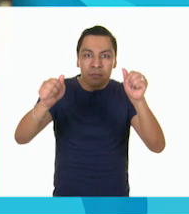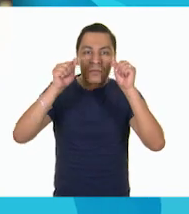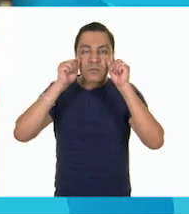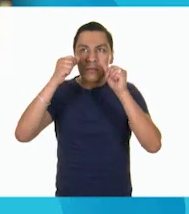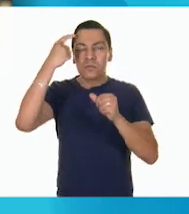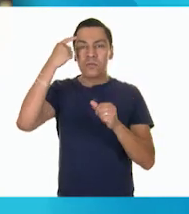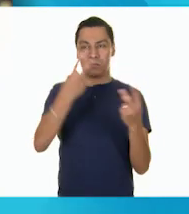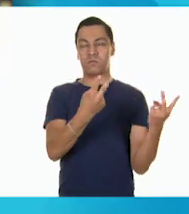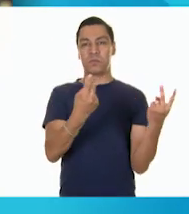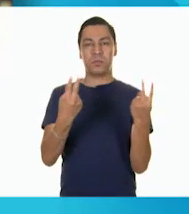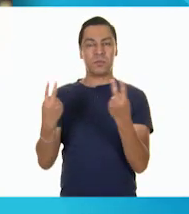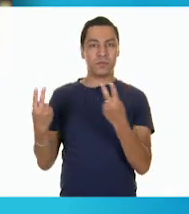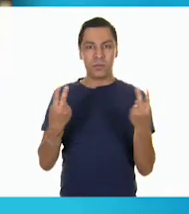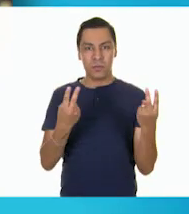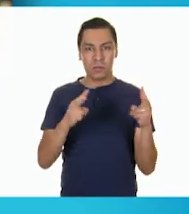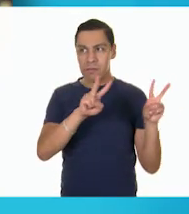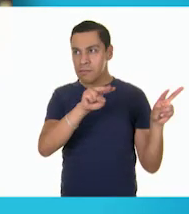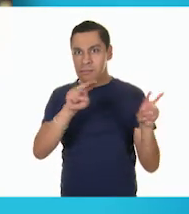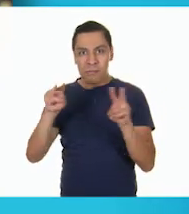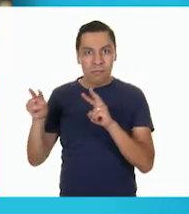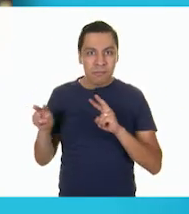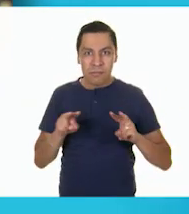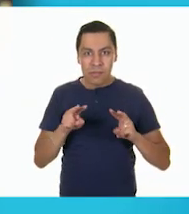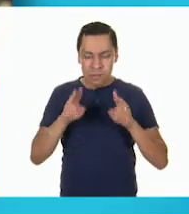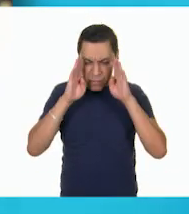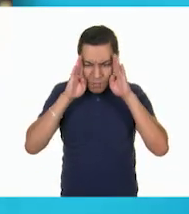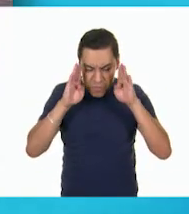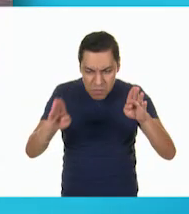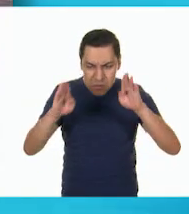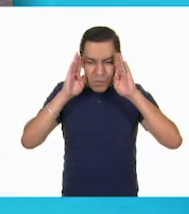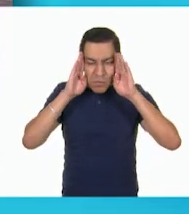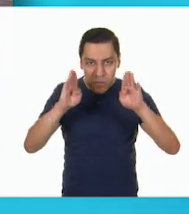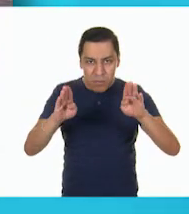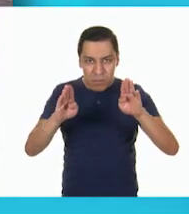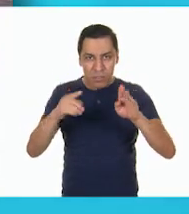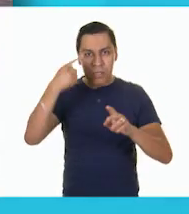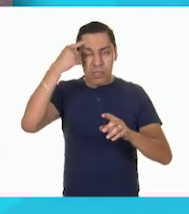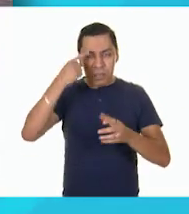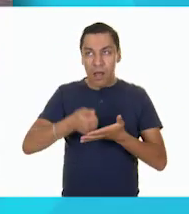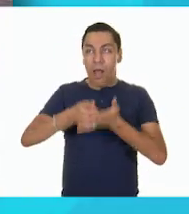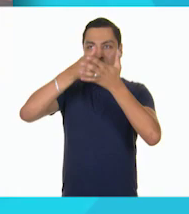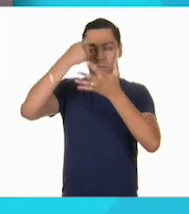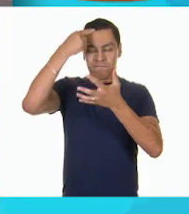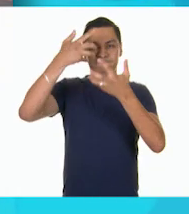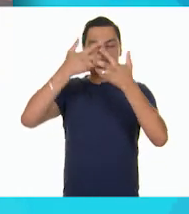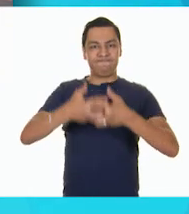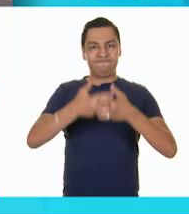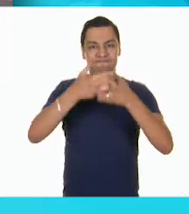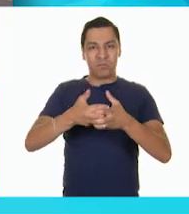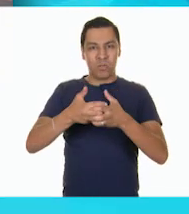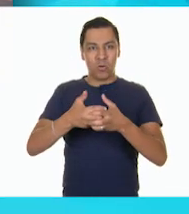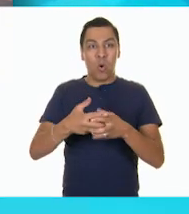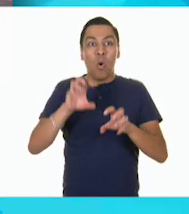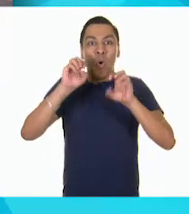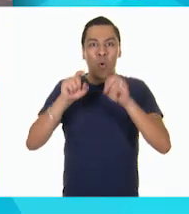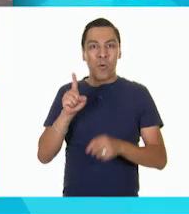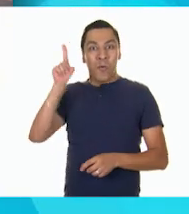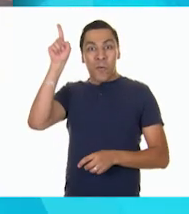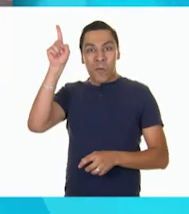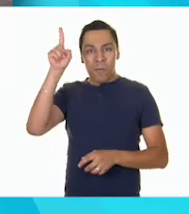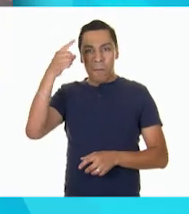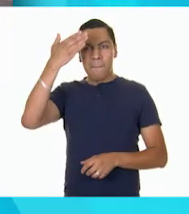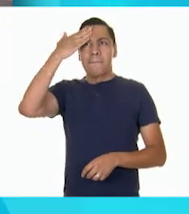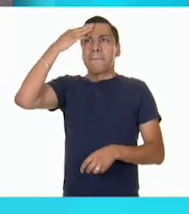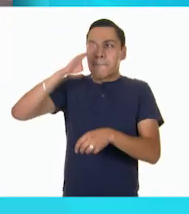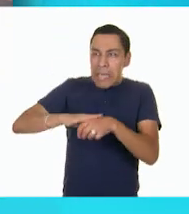esto? Que te vas a poder concentrar de una mejor forma en las cosas que te interesan. Con el juego también podrás desarrollar tu memoria. Esto quiere decir que